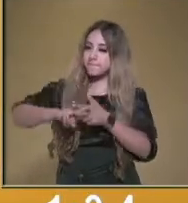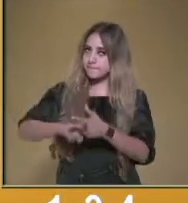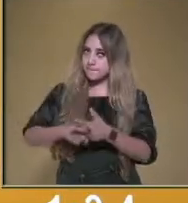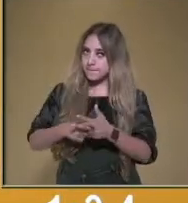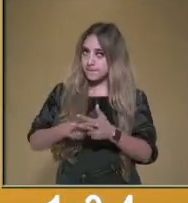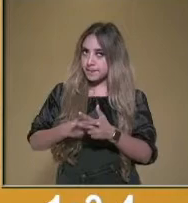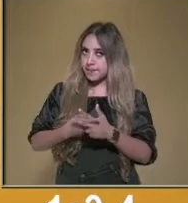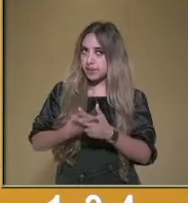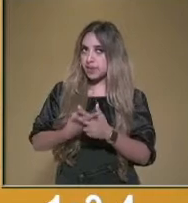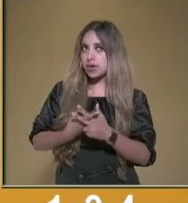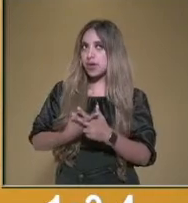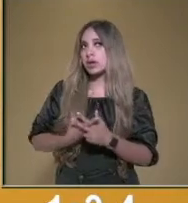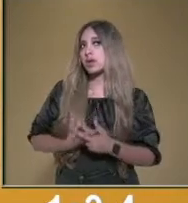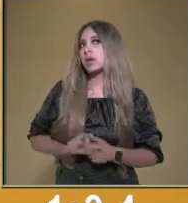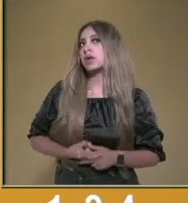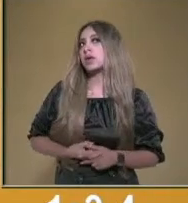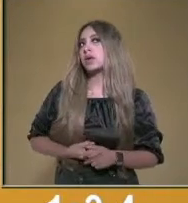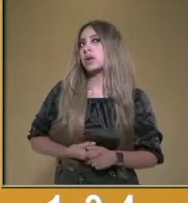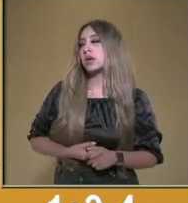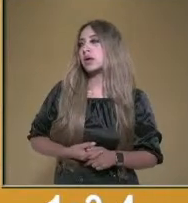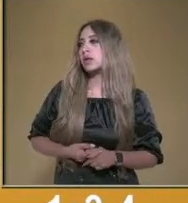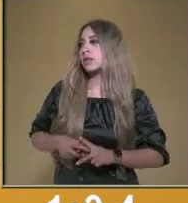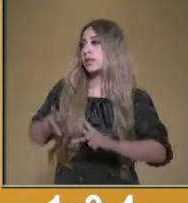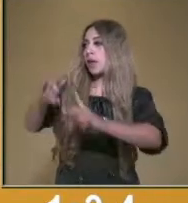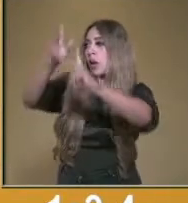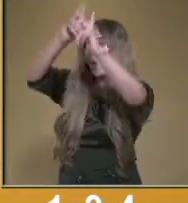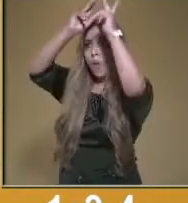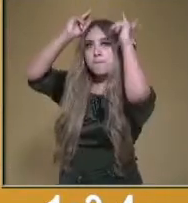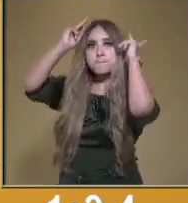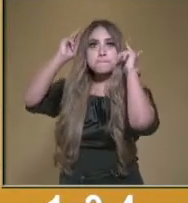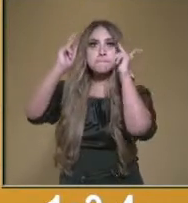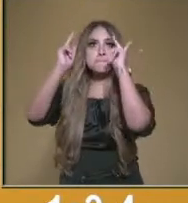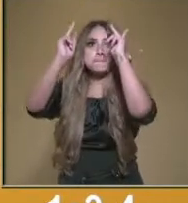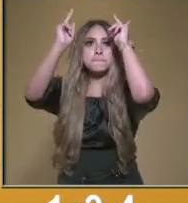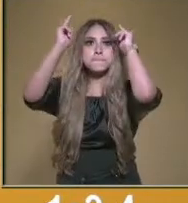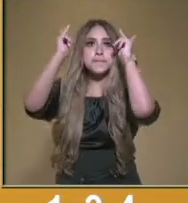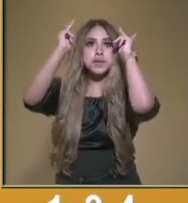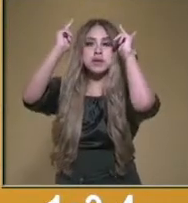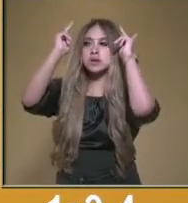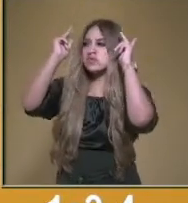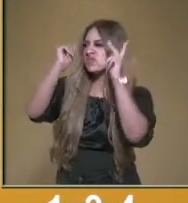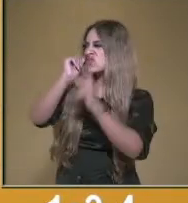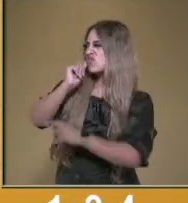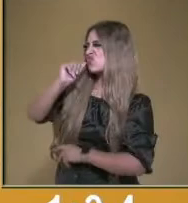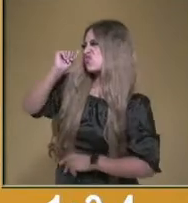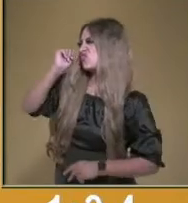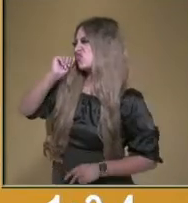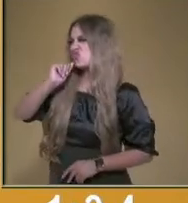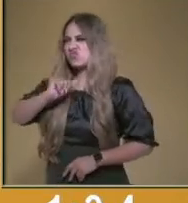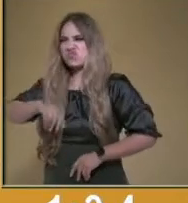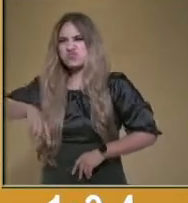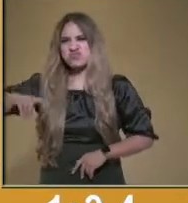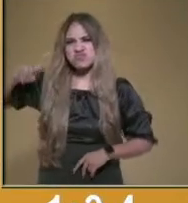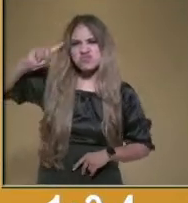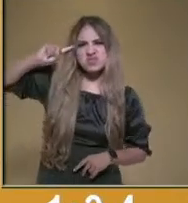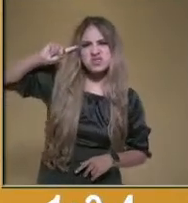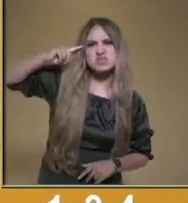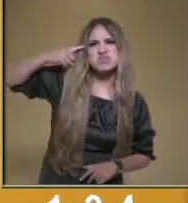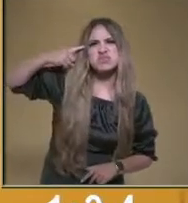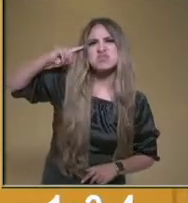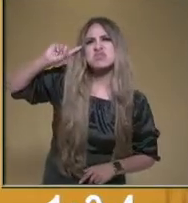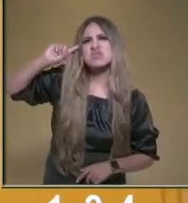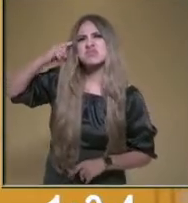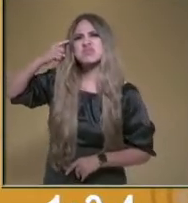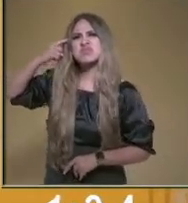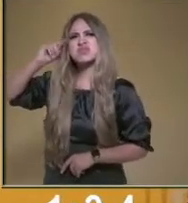de un príncipe. Siempre, malhumorado, de un país que se